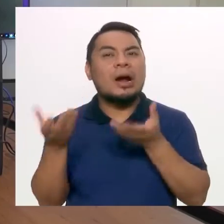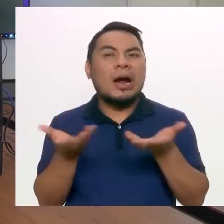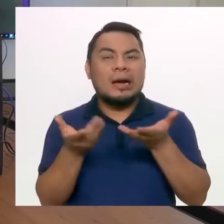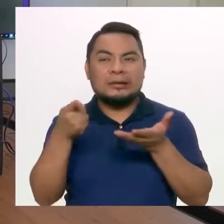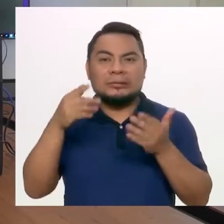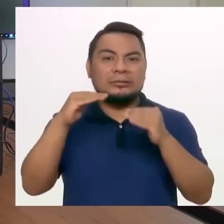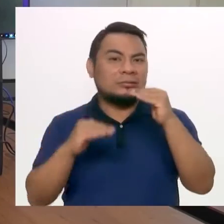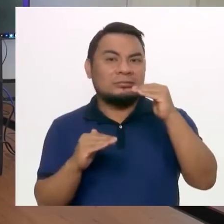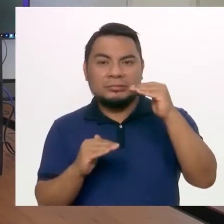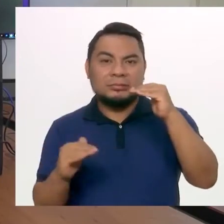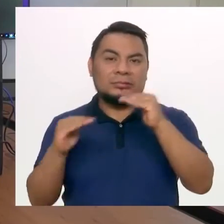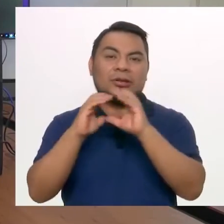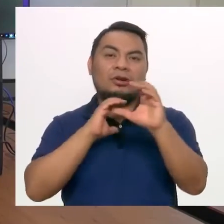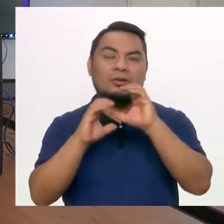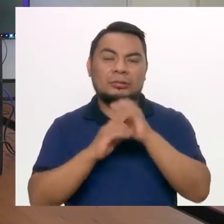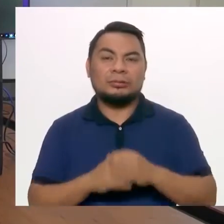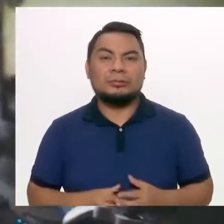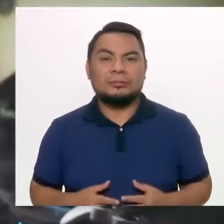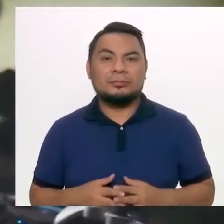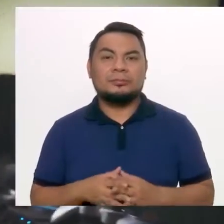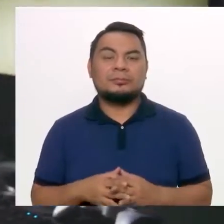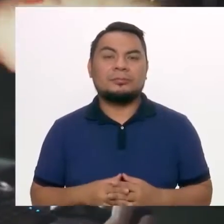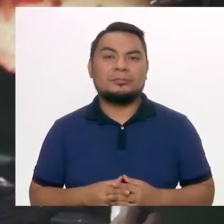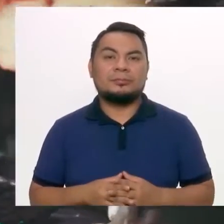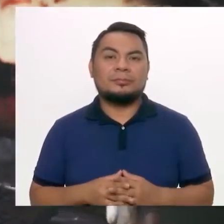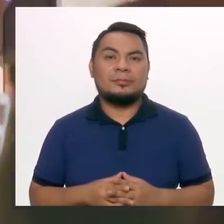nos permita reducir estas brechas de comunicación.